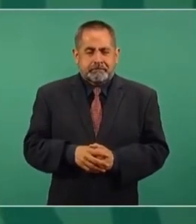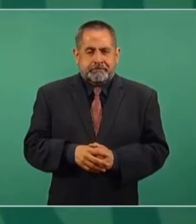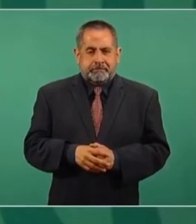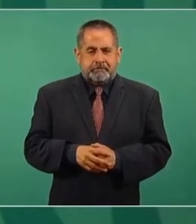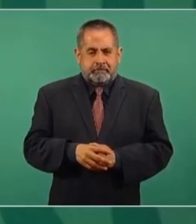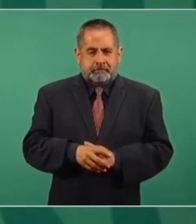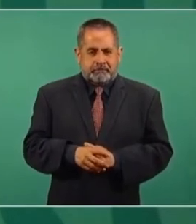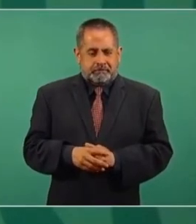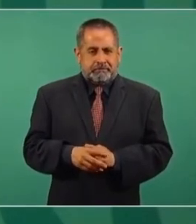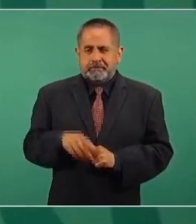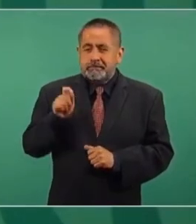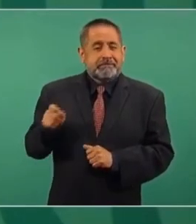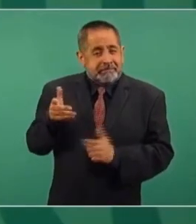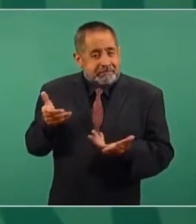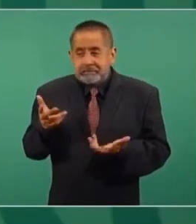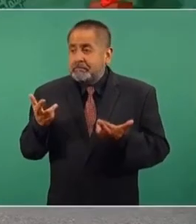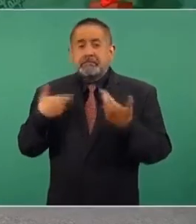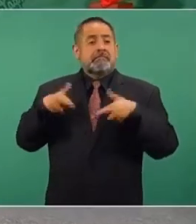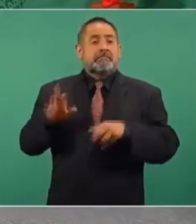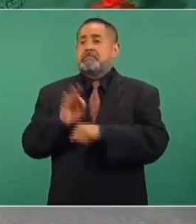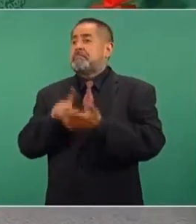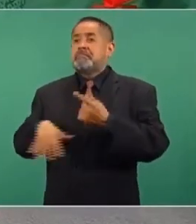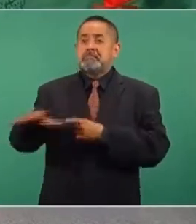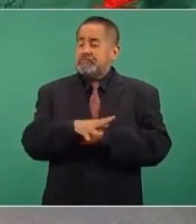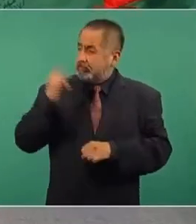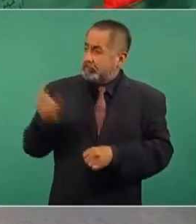Porque es el representante de la sociedad.